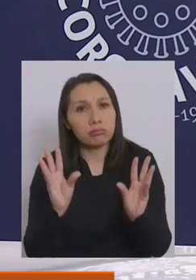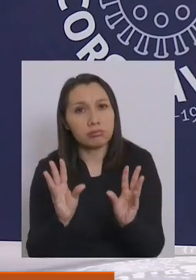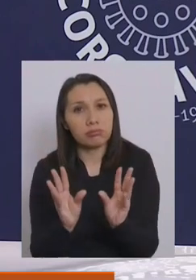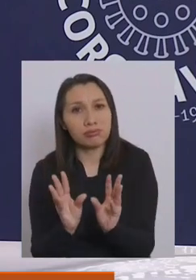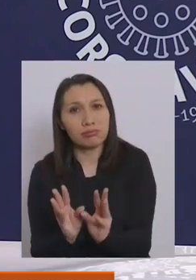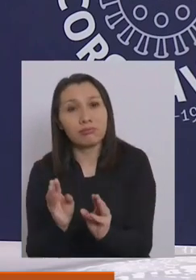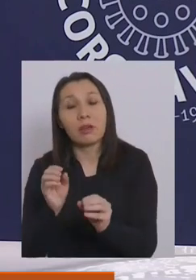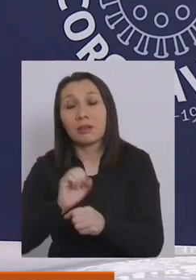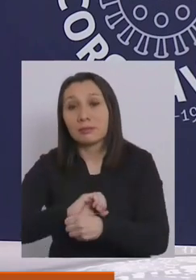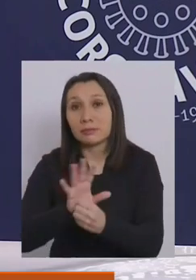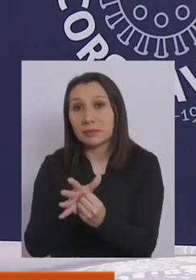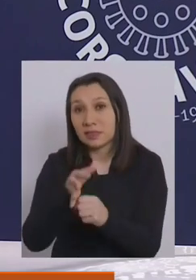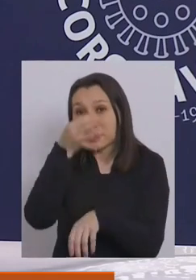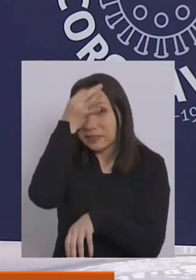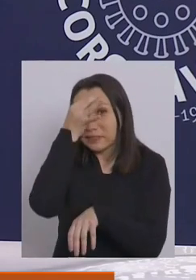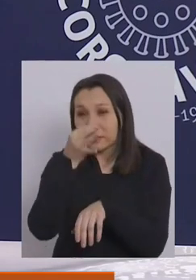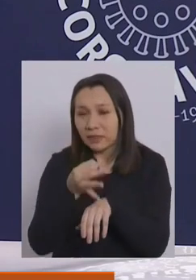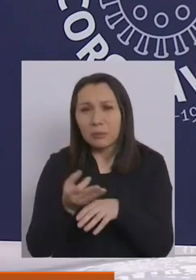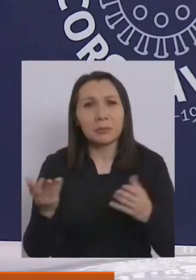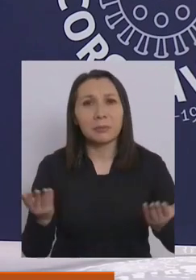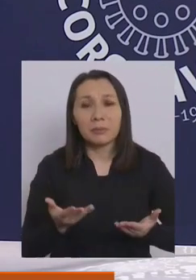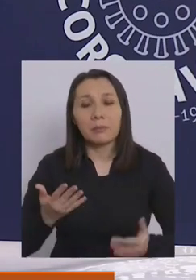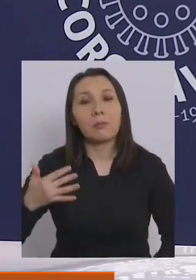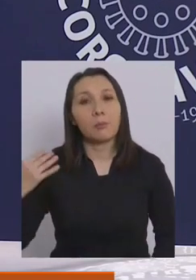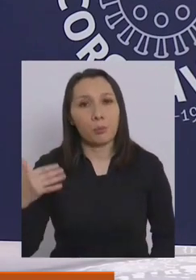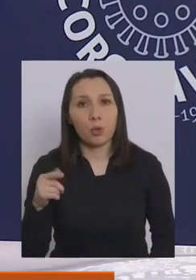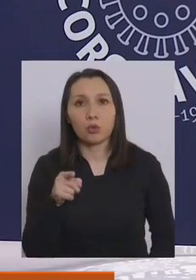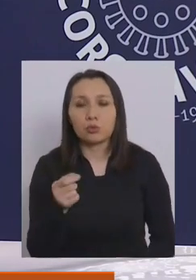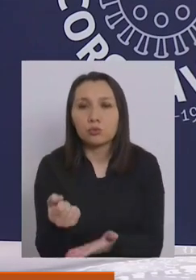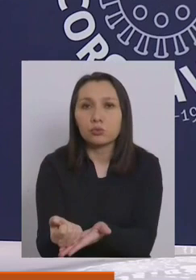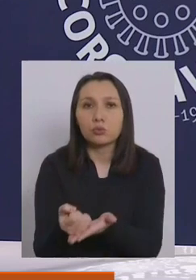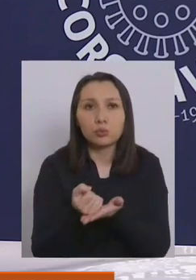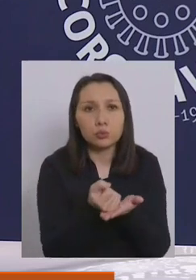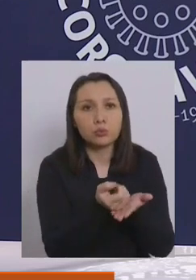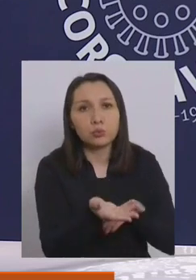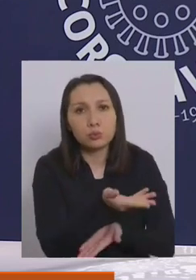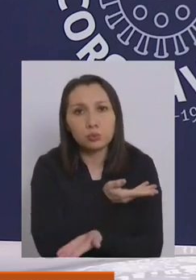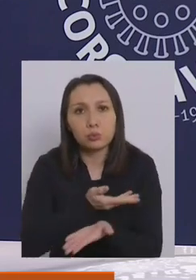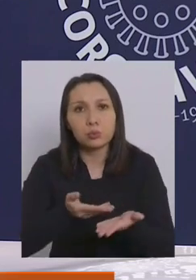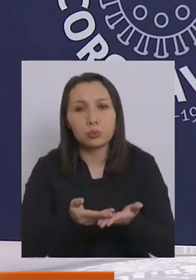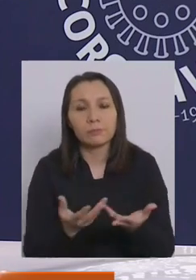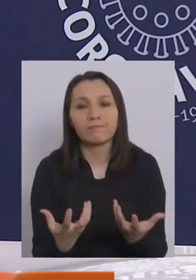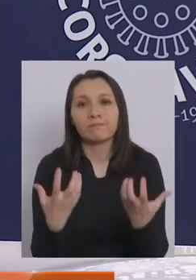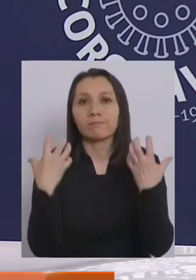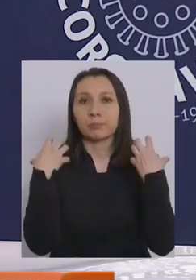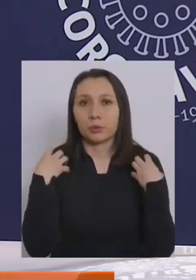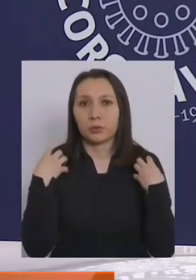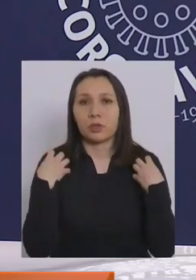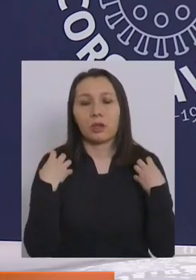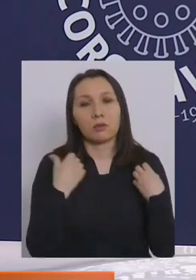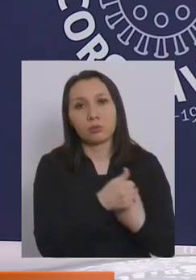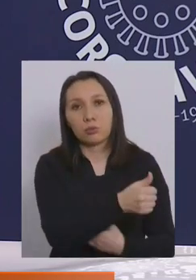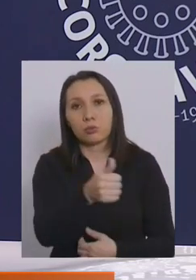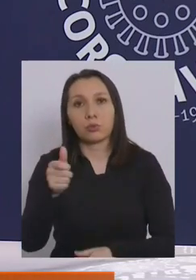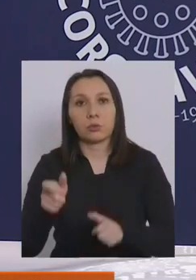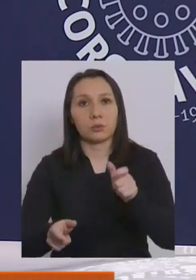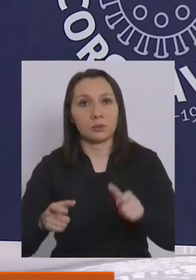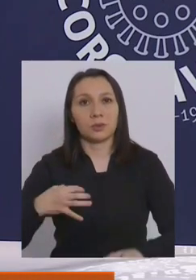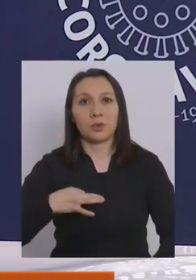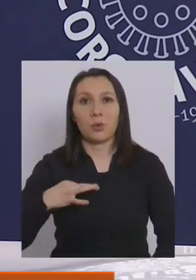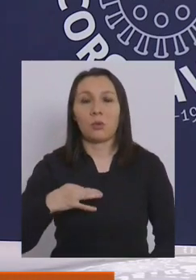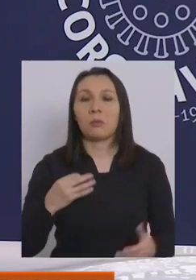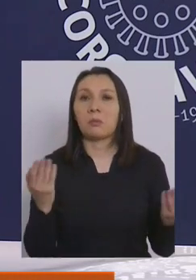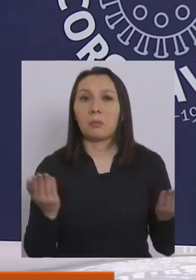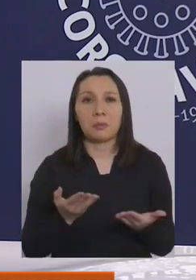en esta pandemia, es fundamental la cooperación y la responsabilidad de todos los ciudadanos